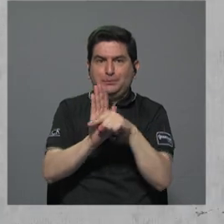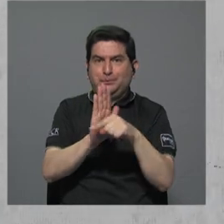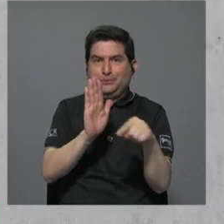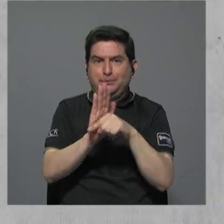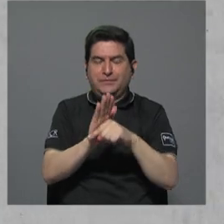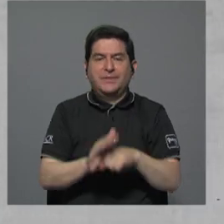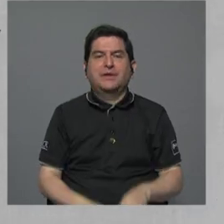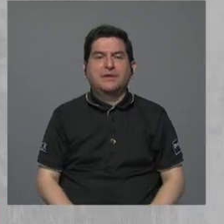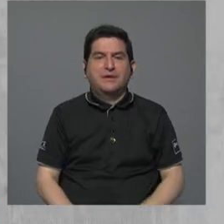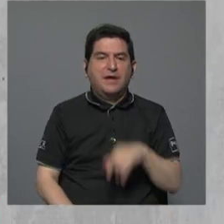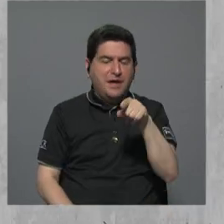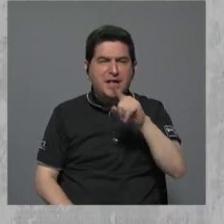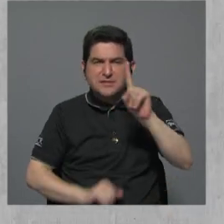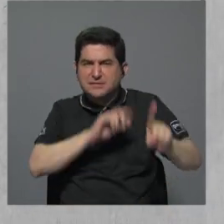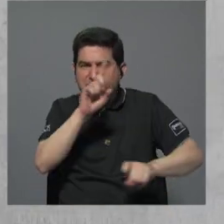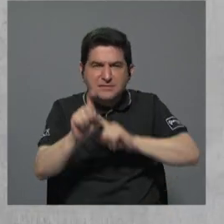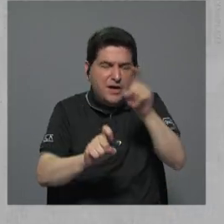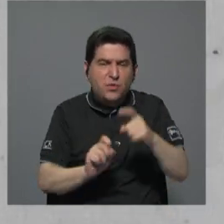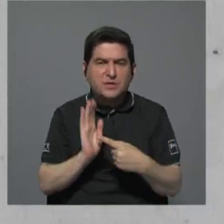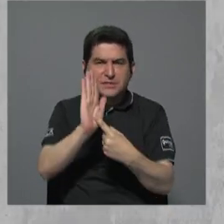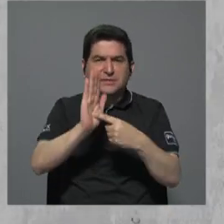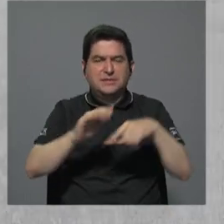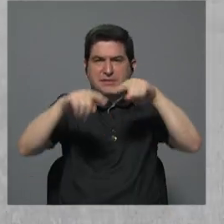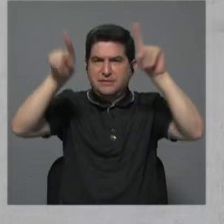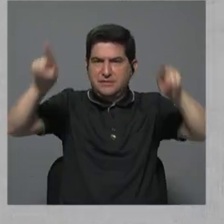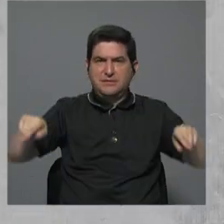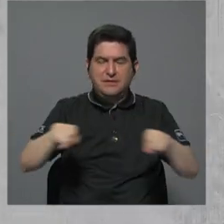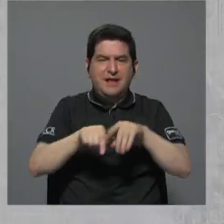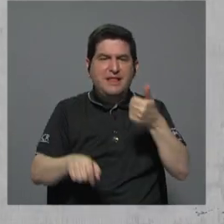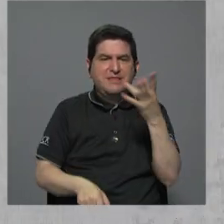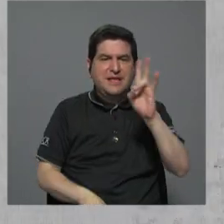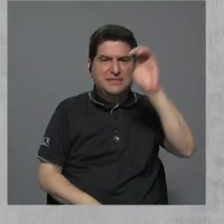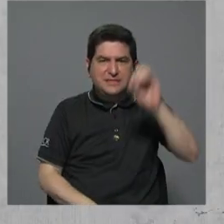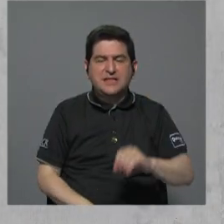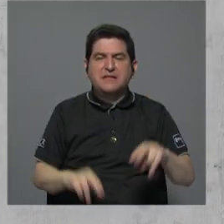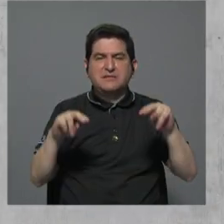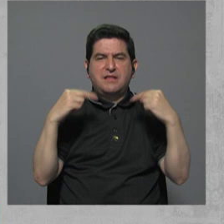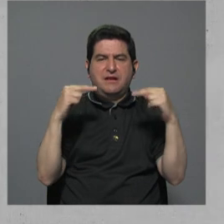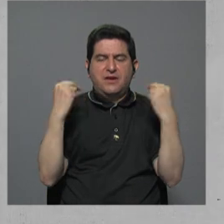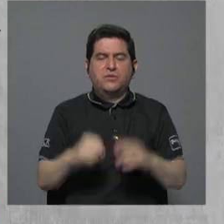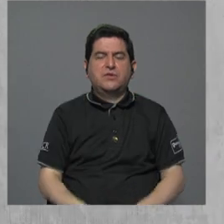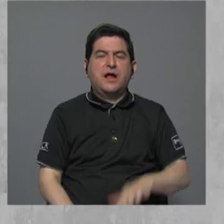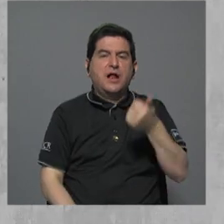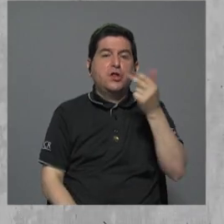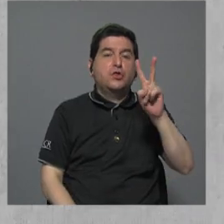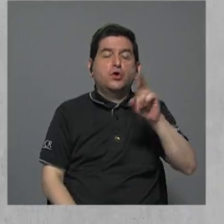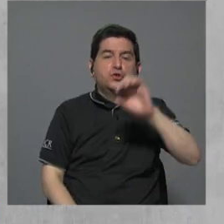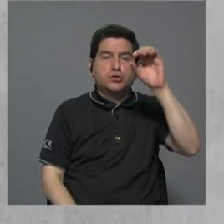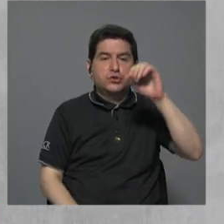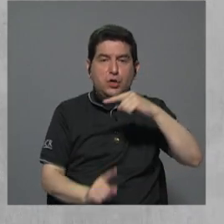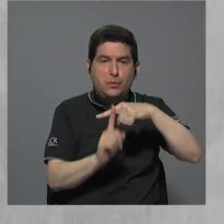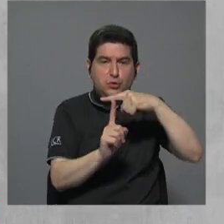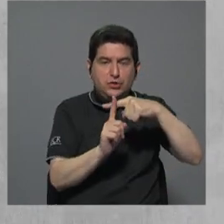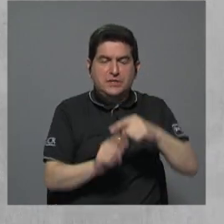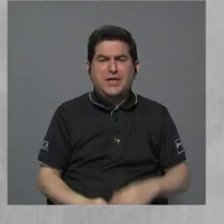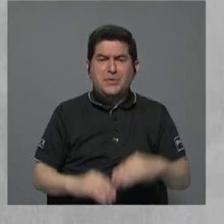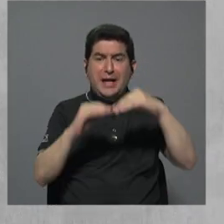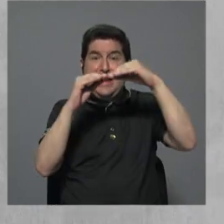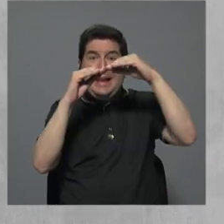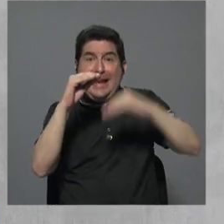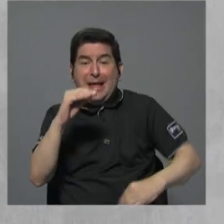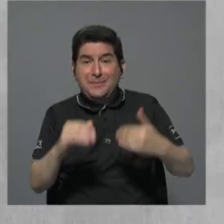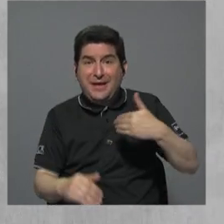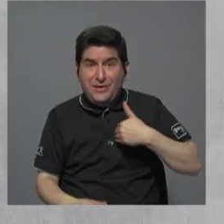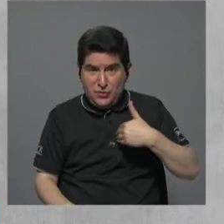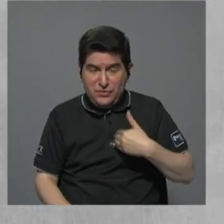este estudio de opinión, como lo estamos viendo en pantalla, 17% neutras y 12% positivas. La más baja, Valeria, que ha